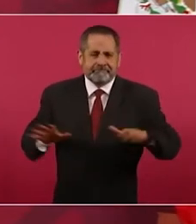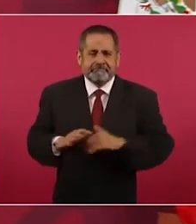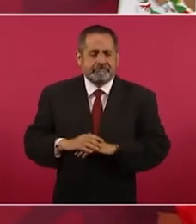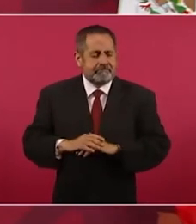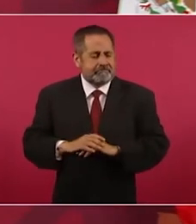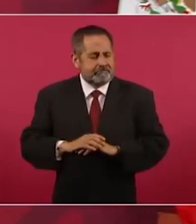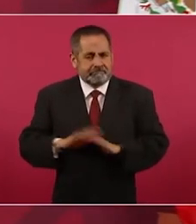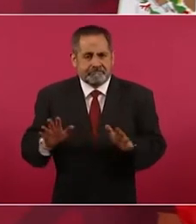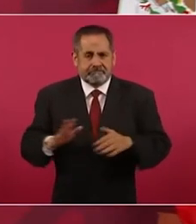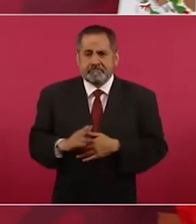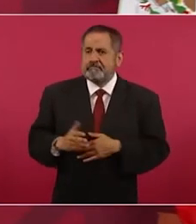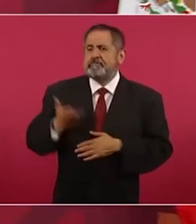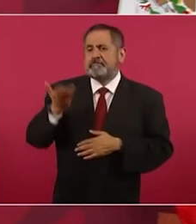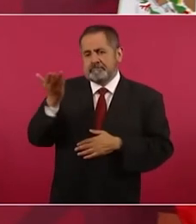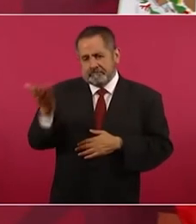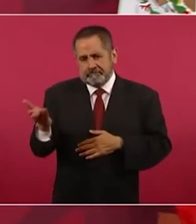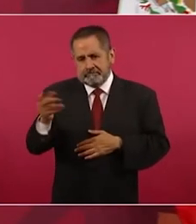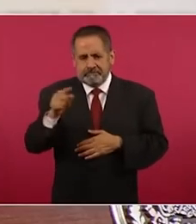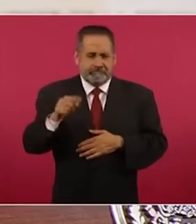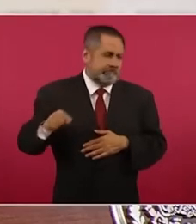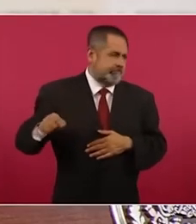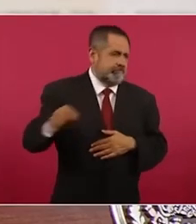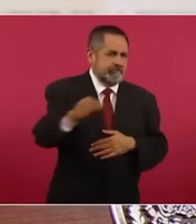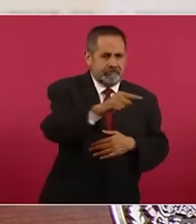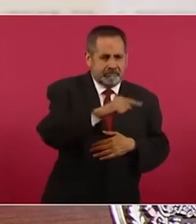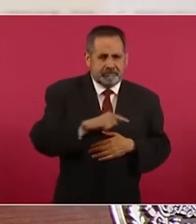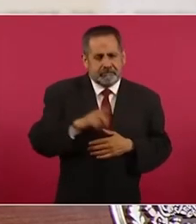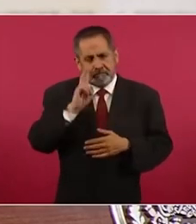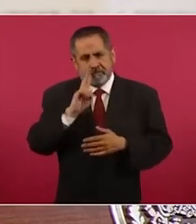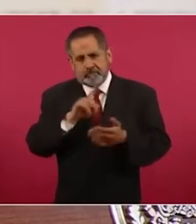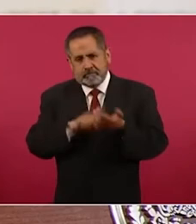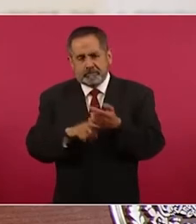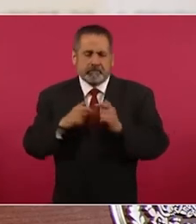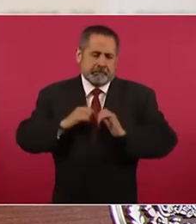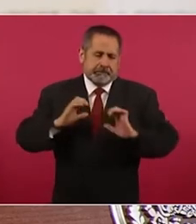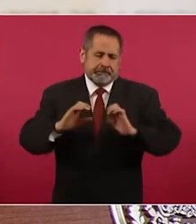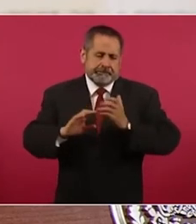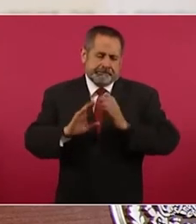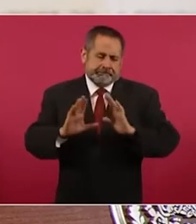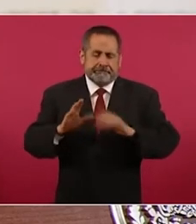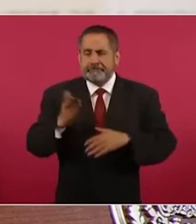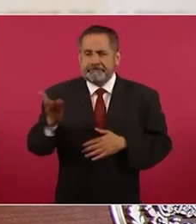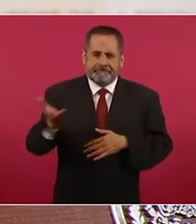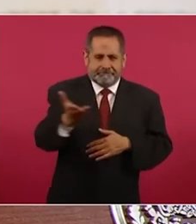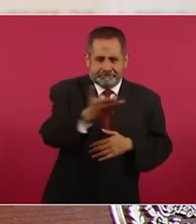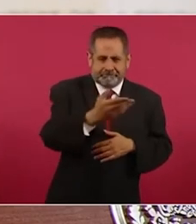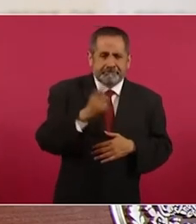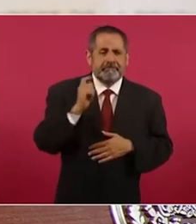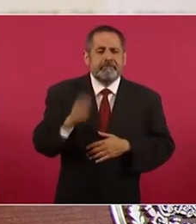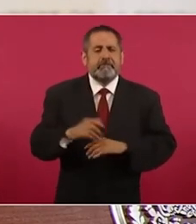pedirles a todos hasta donde se pueda y yo cuidarme de que ya no